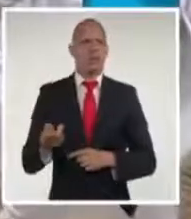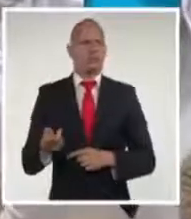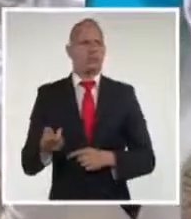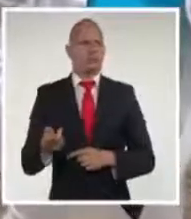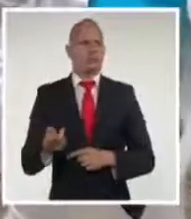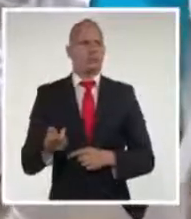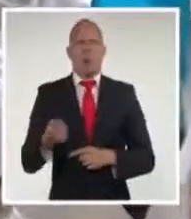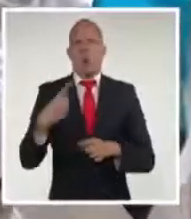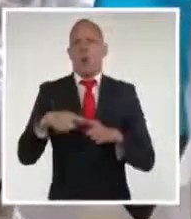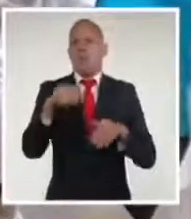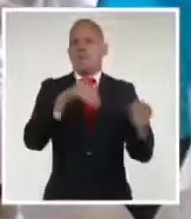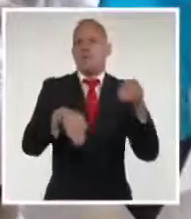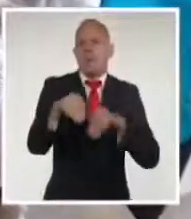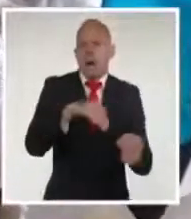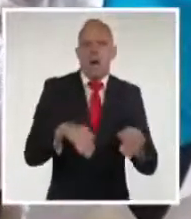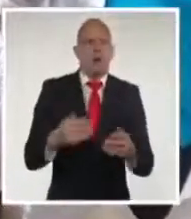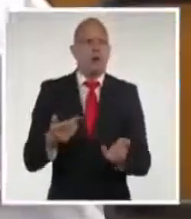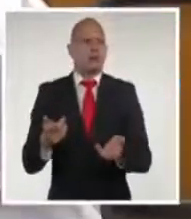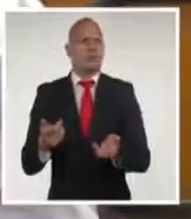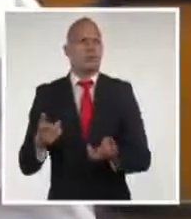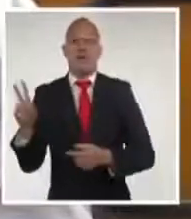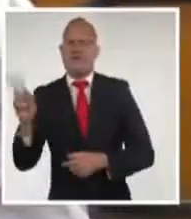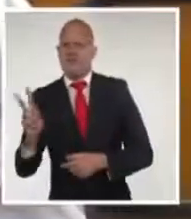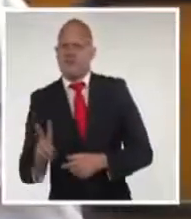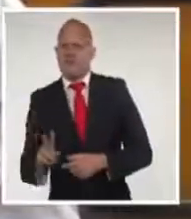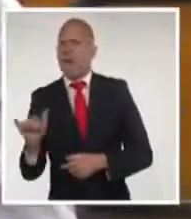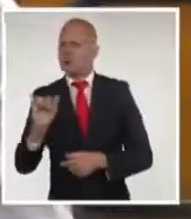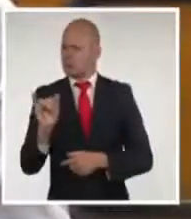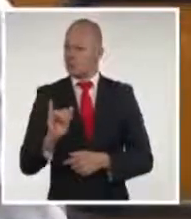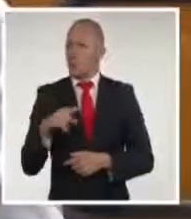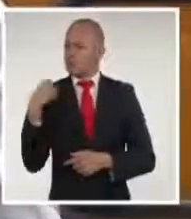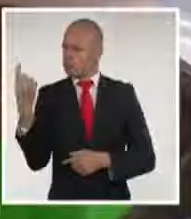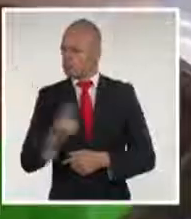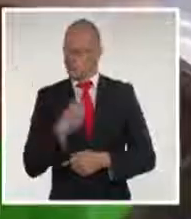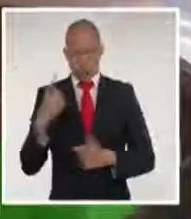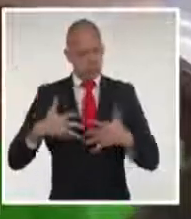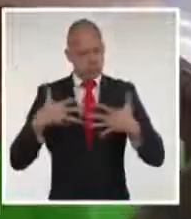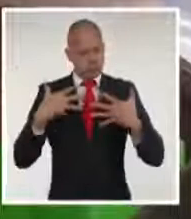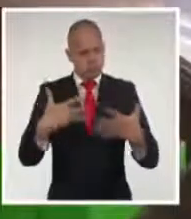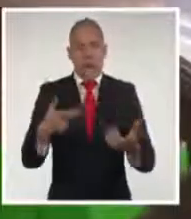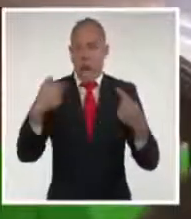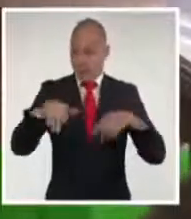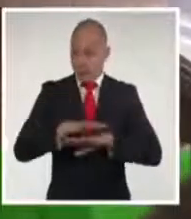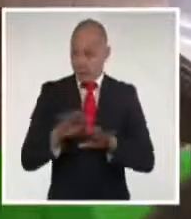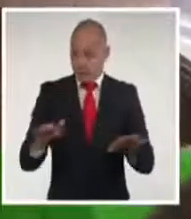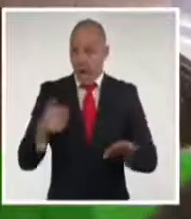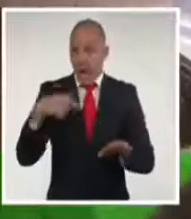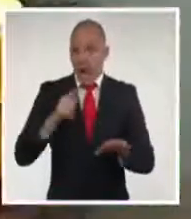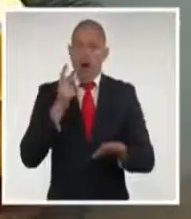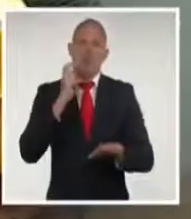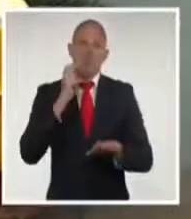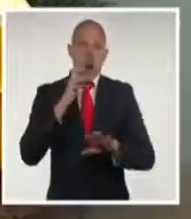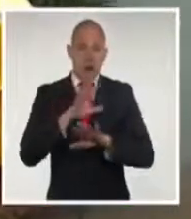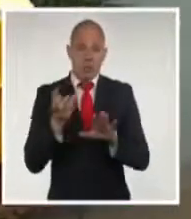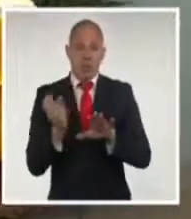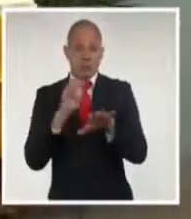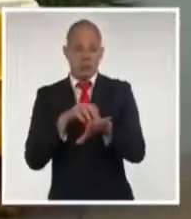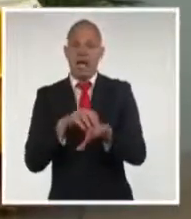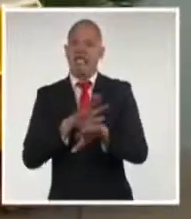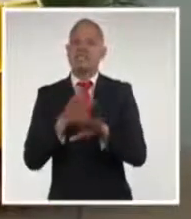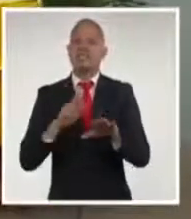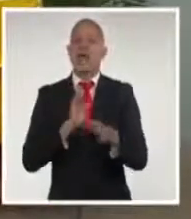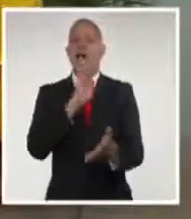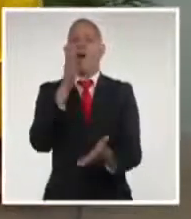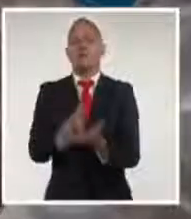Una articulación genuina, con mucha solidaridad, ya les ha permitido llegar hasta Matanzas y Cárdenas con un